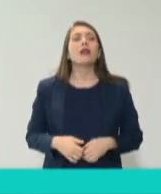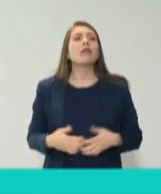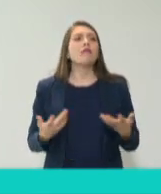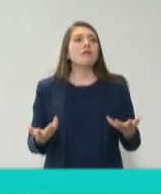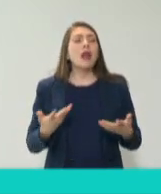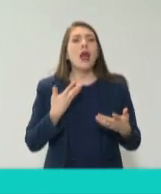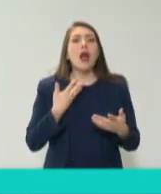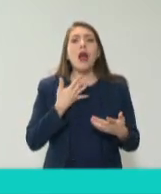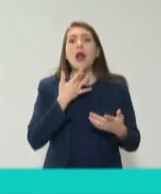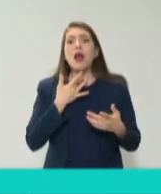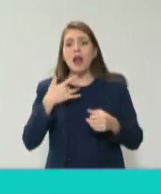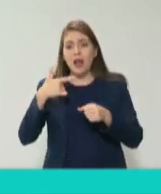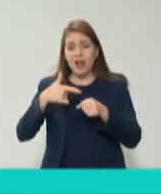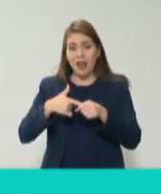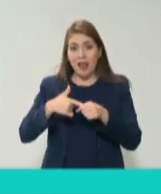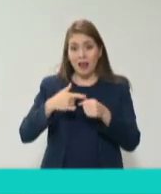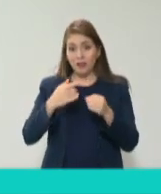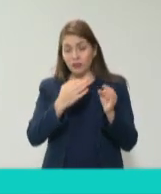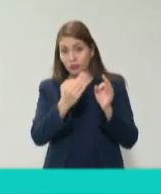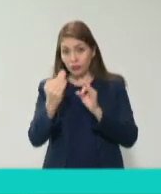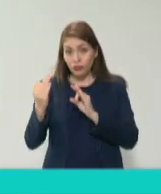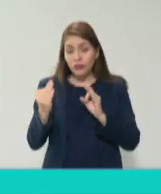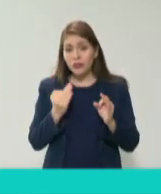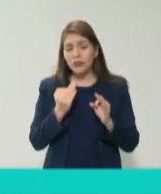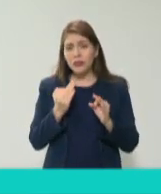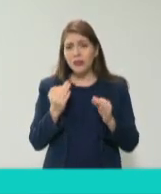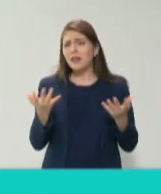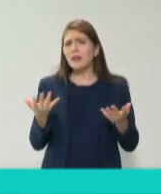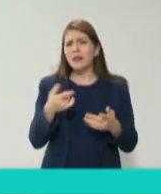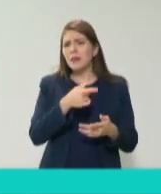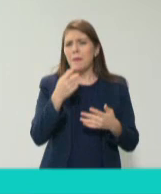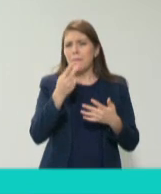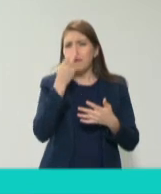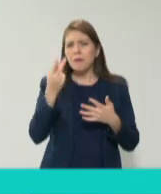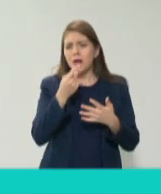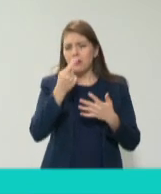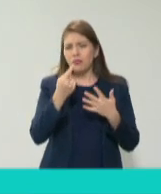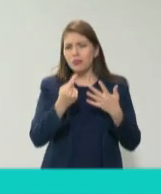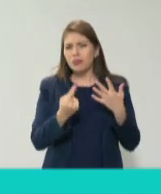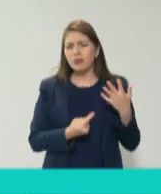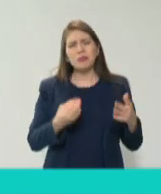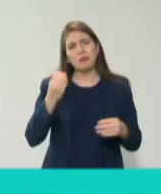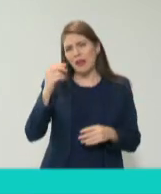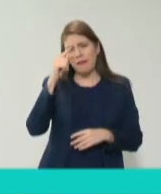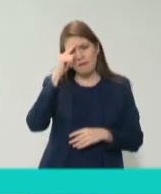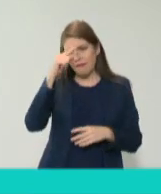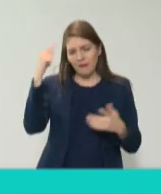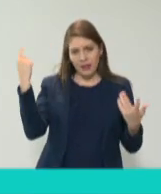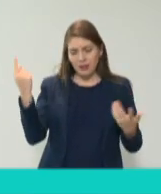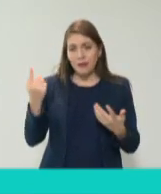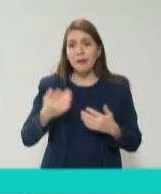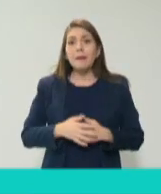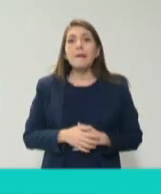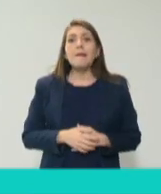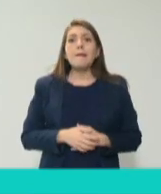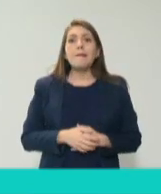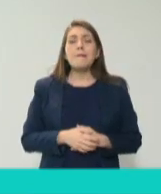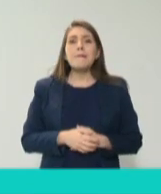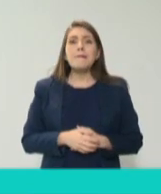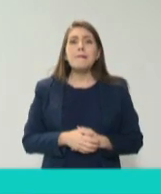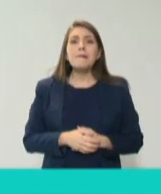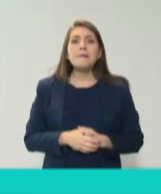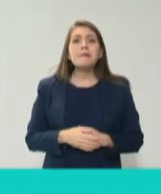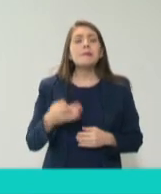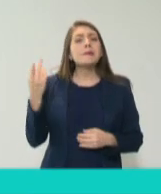o sea preguntas muy sencillas que además son como de lógica básica pero que como